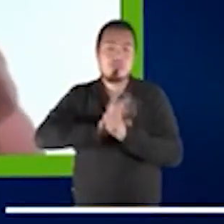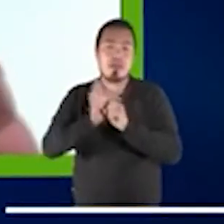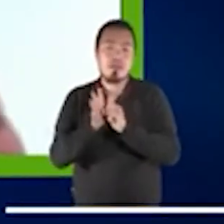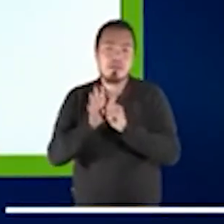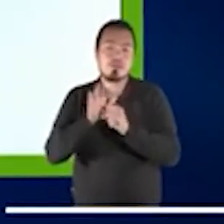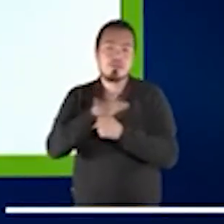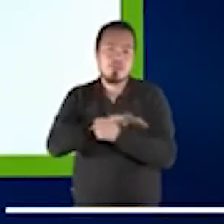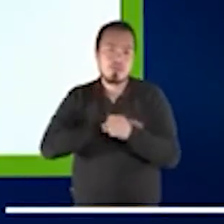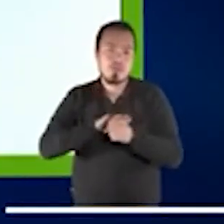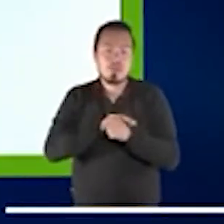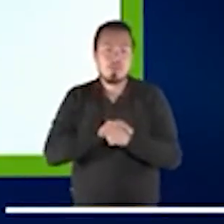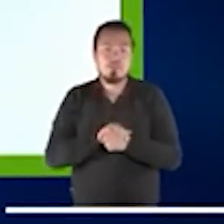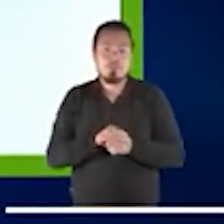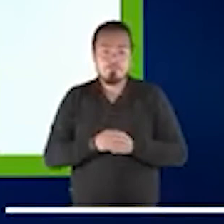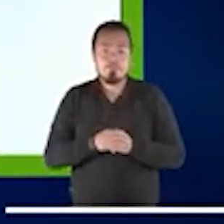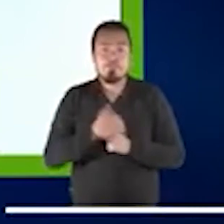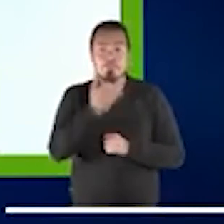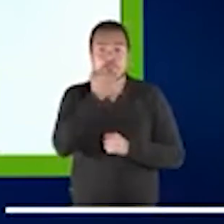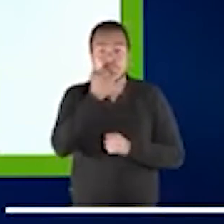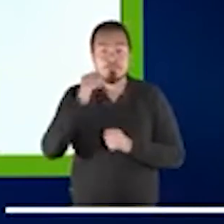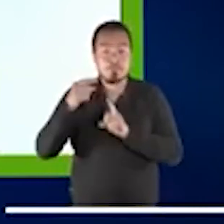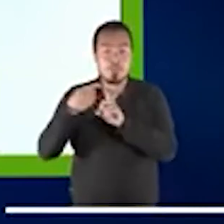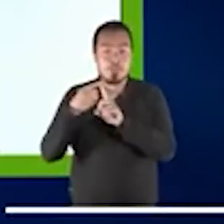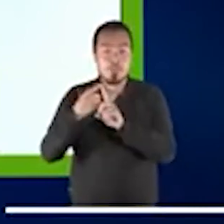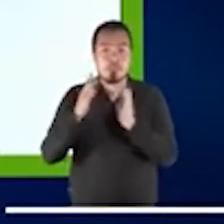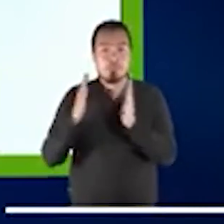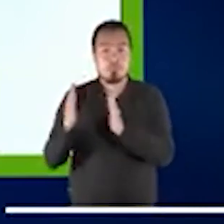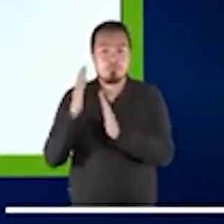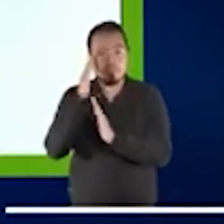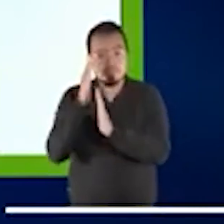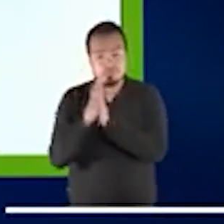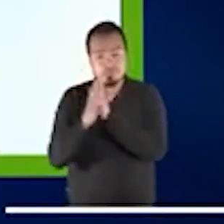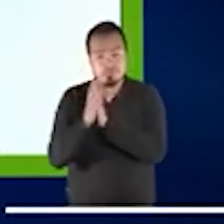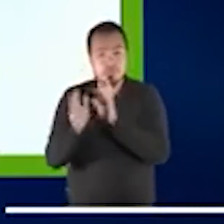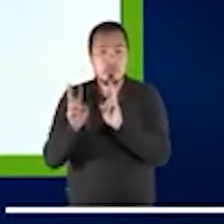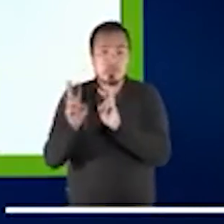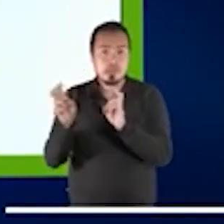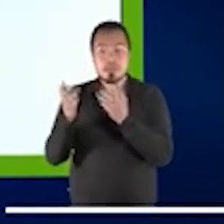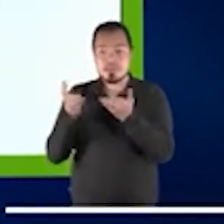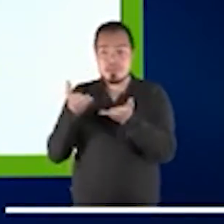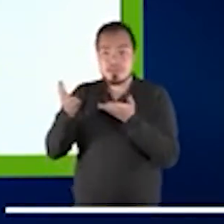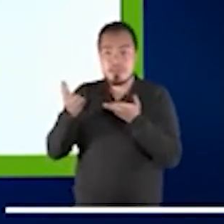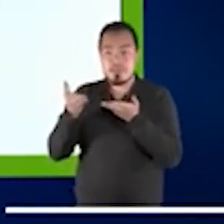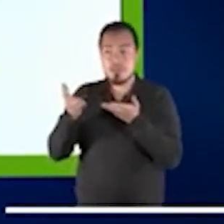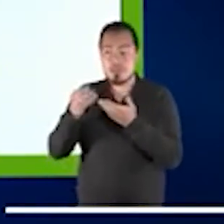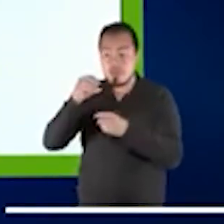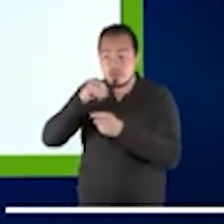la primera fase fue exactamente un poquito de emergencia también para los servicios de justicia reparativa,